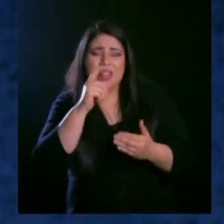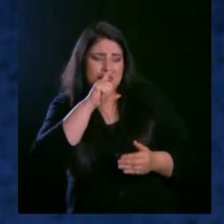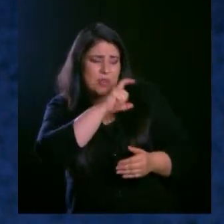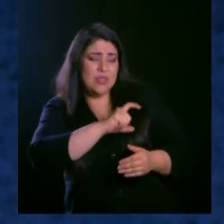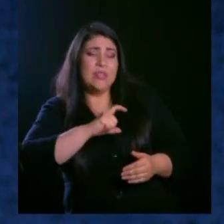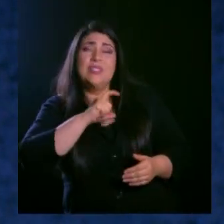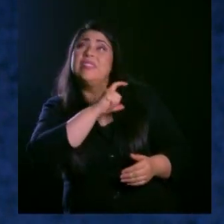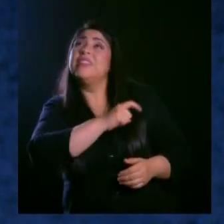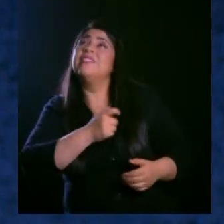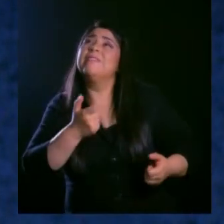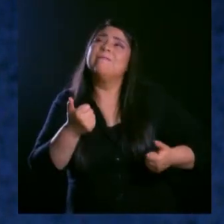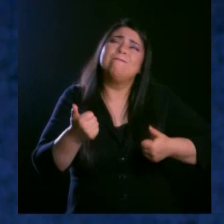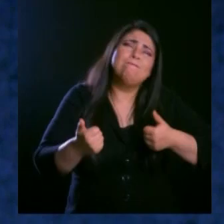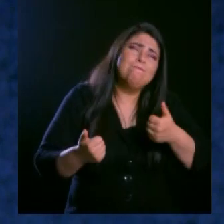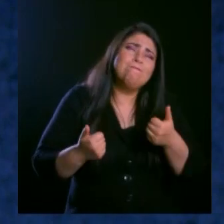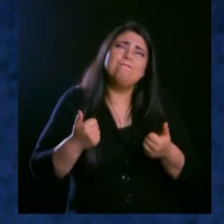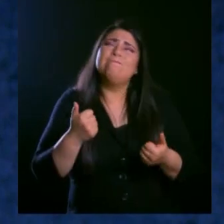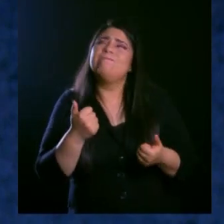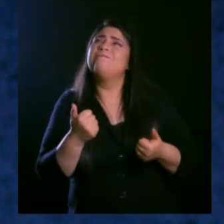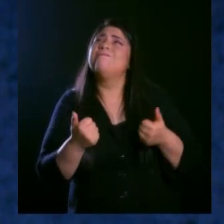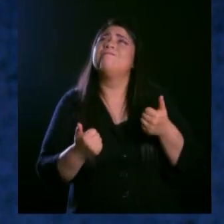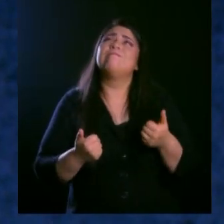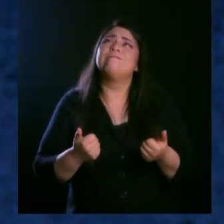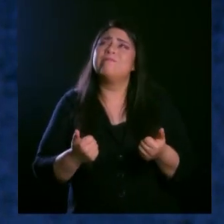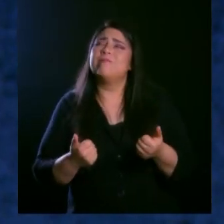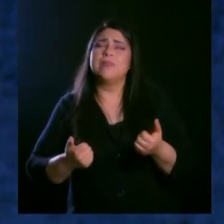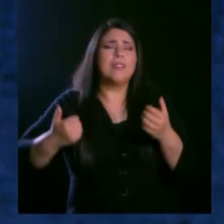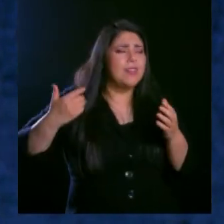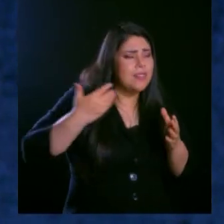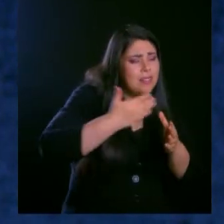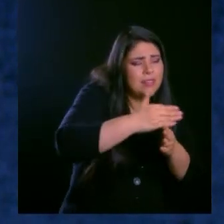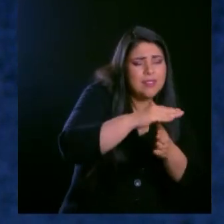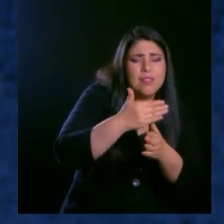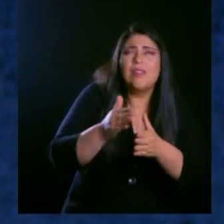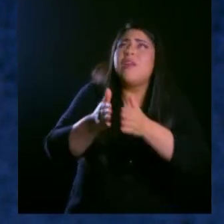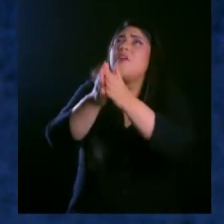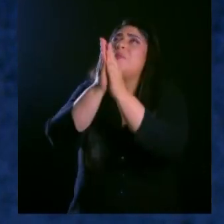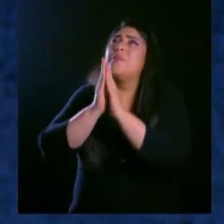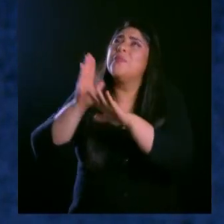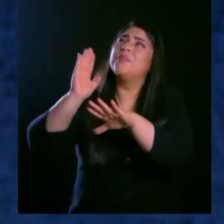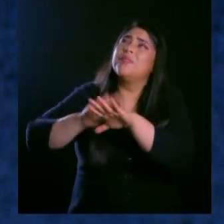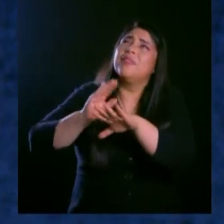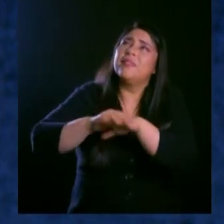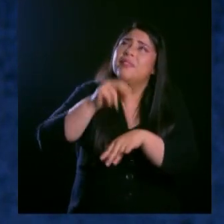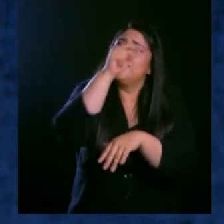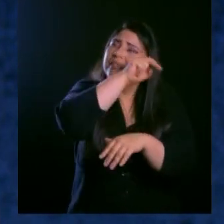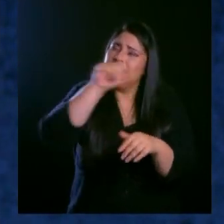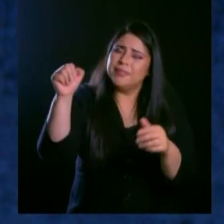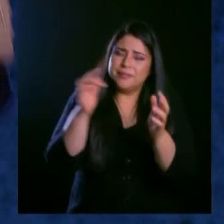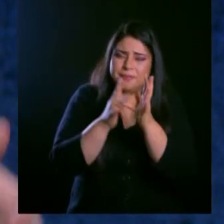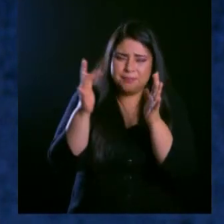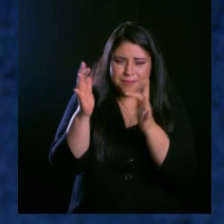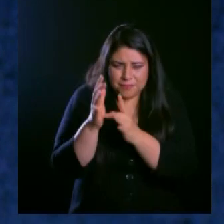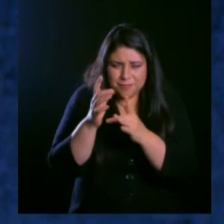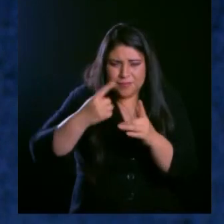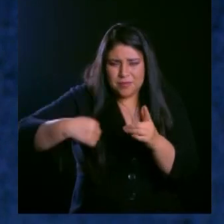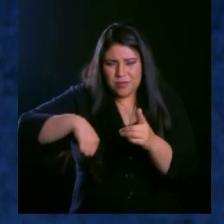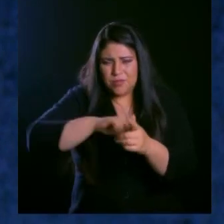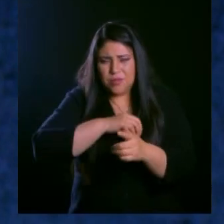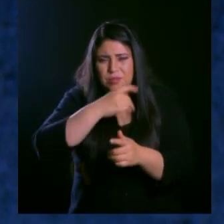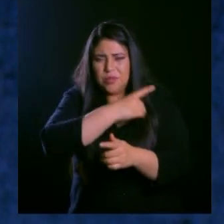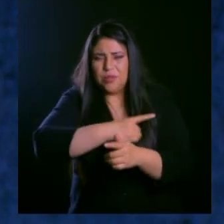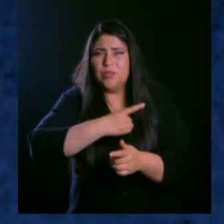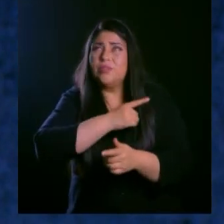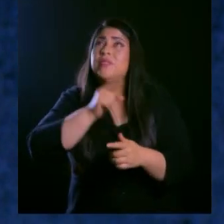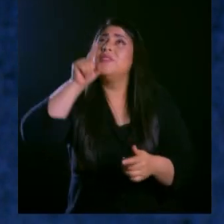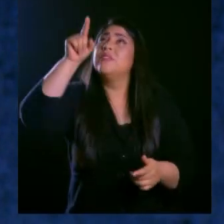administrarla y ministrarla a los demás. Te pedimos eso en el nombre de Jesús porque nuestro objetivo es glorificar